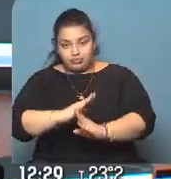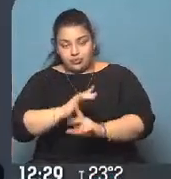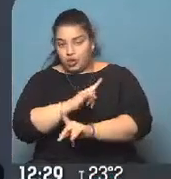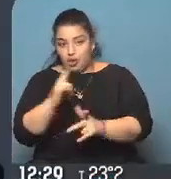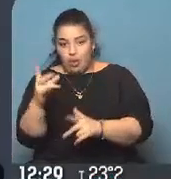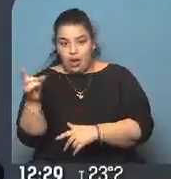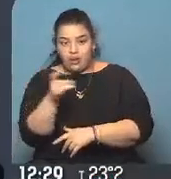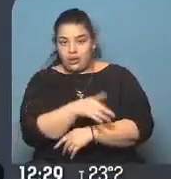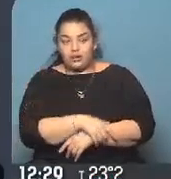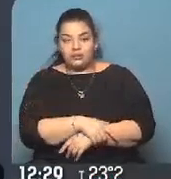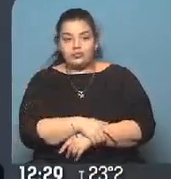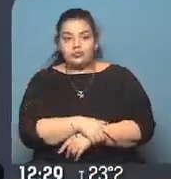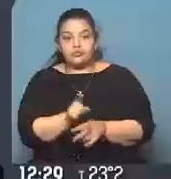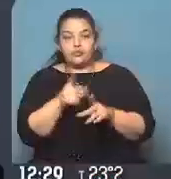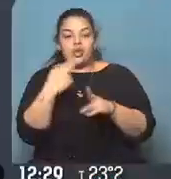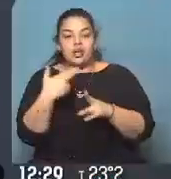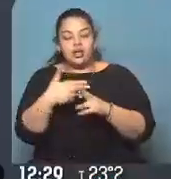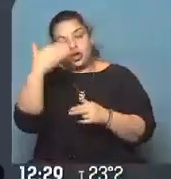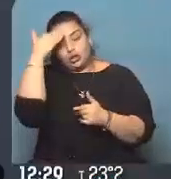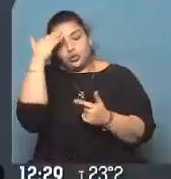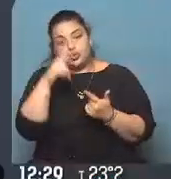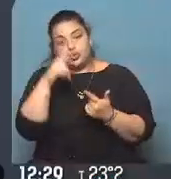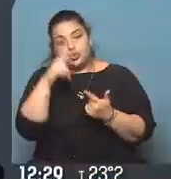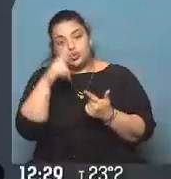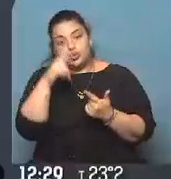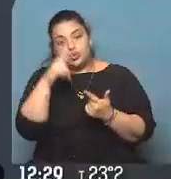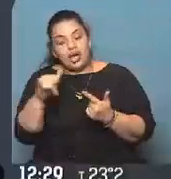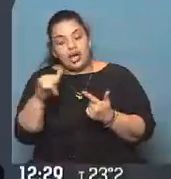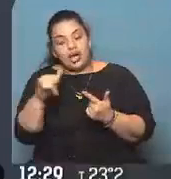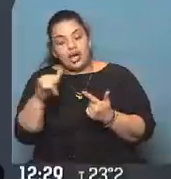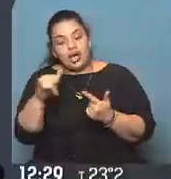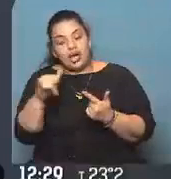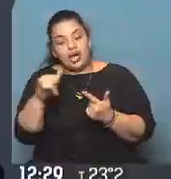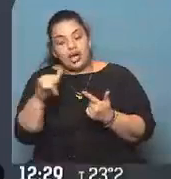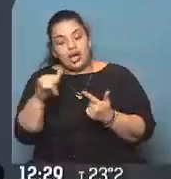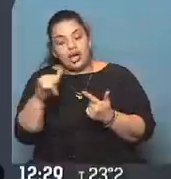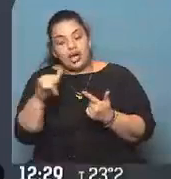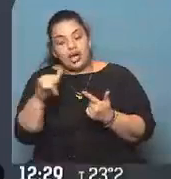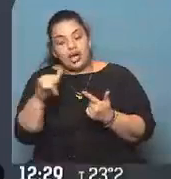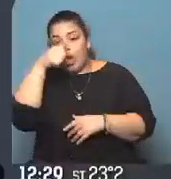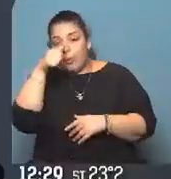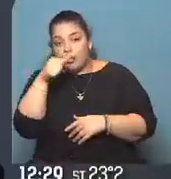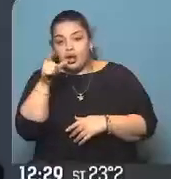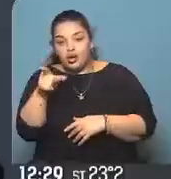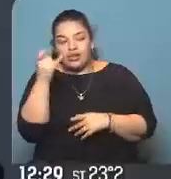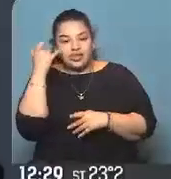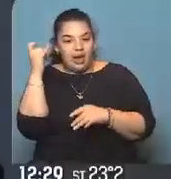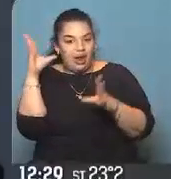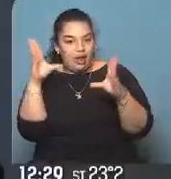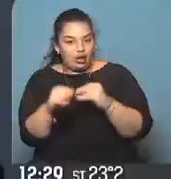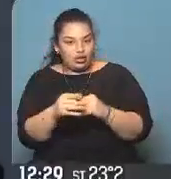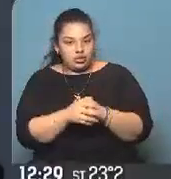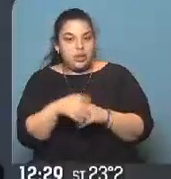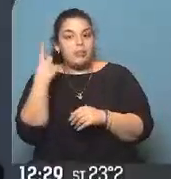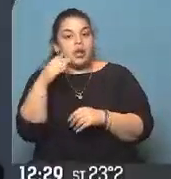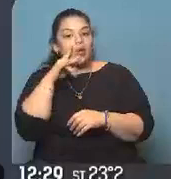cerradas las cabeceras Retiro Constitución Sáenz, Chacarita y 11. Se reanudarán el domingo 2 a la medianoche, con excepción del Mitre,